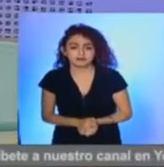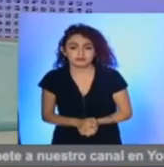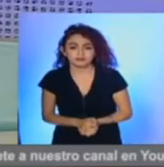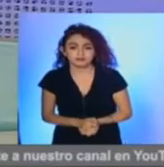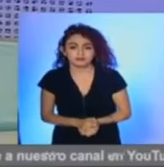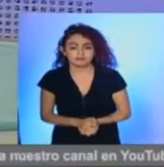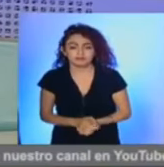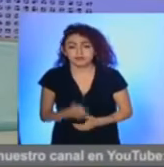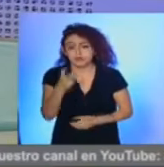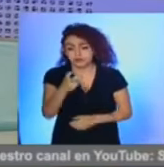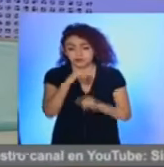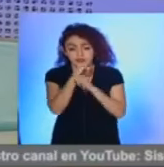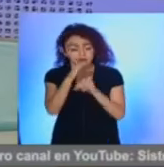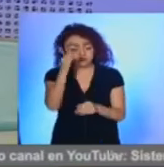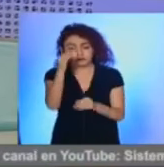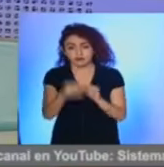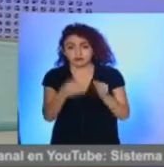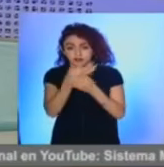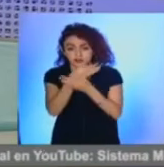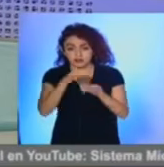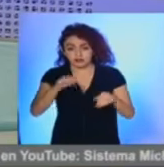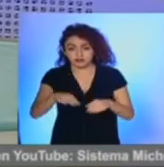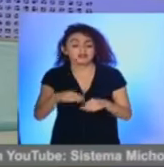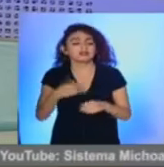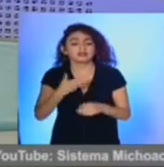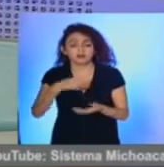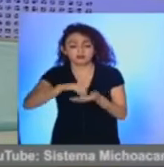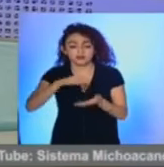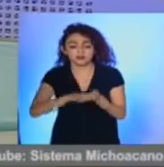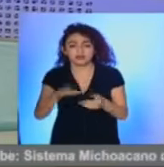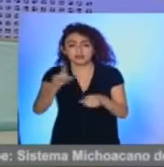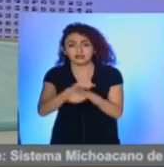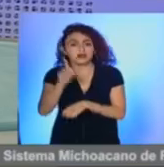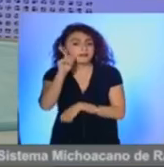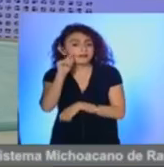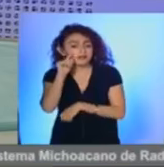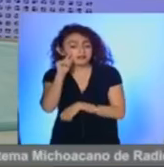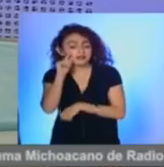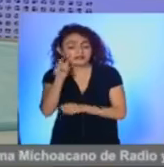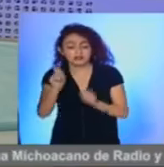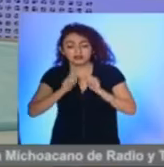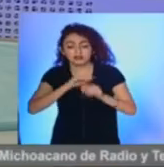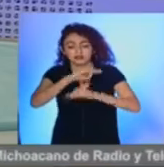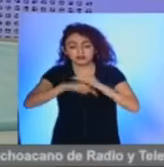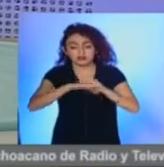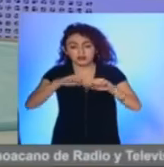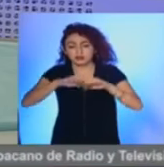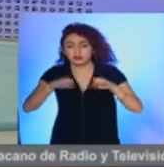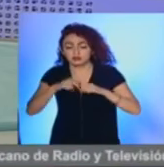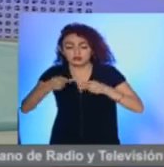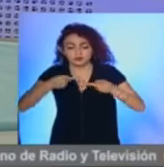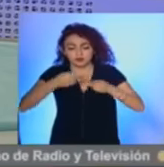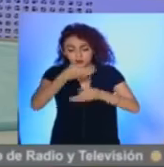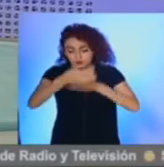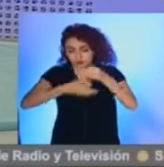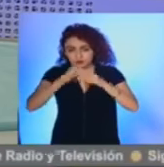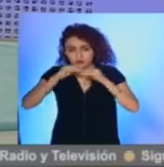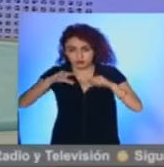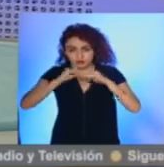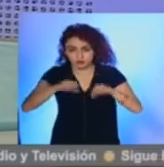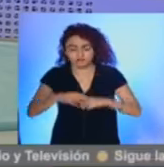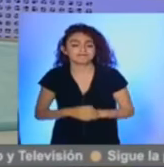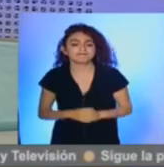y con esta información llegamos al final de SMA Noticias tenemos una cita el día de mañana a nombre de todas las personas que hacen posible este espacio